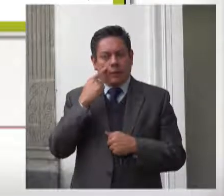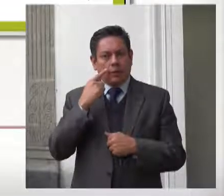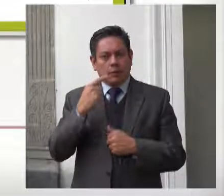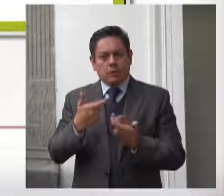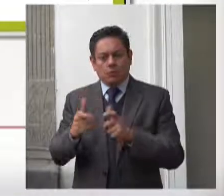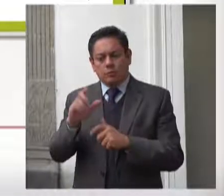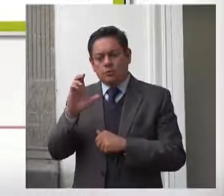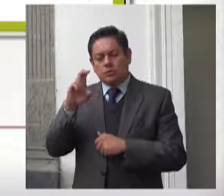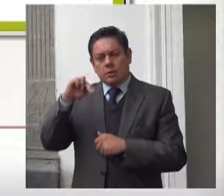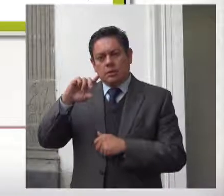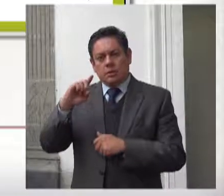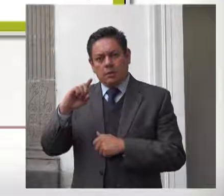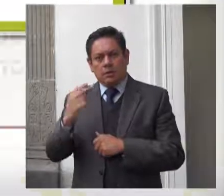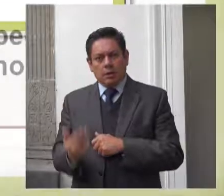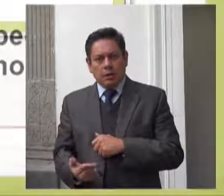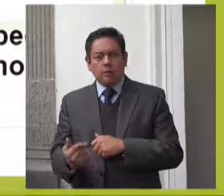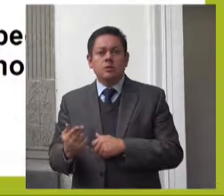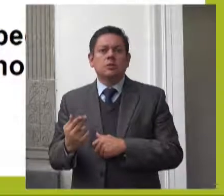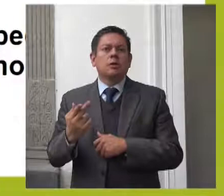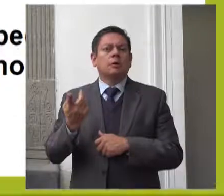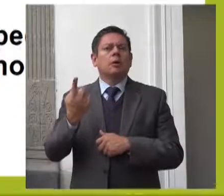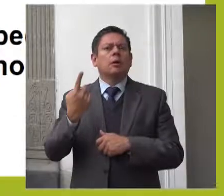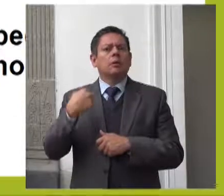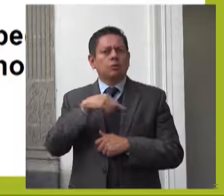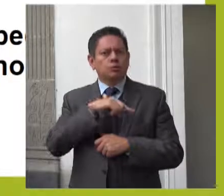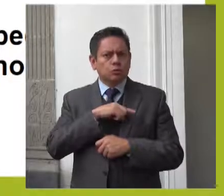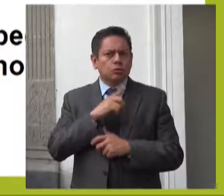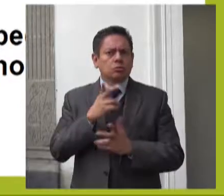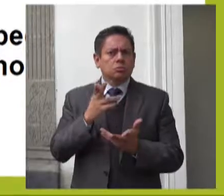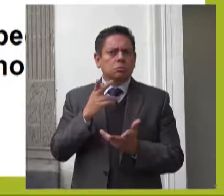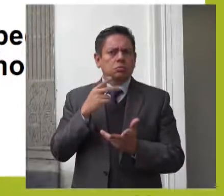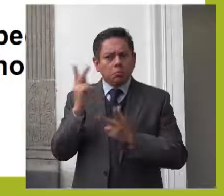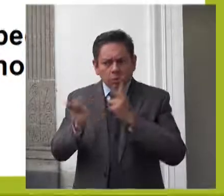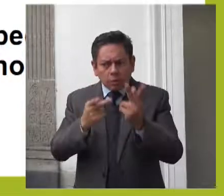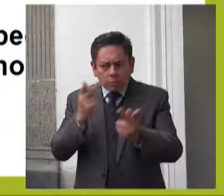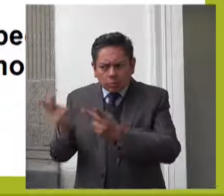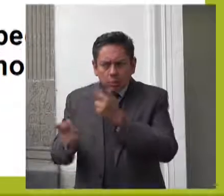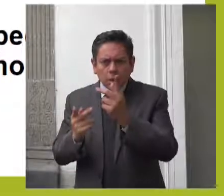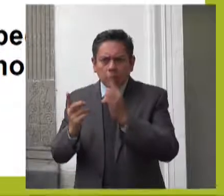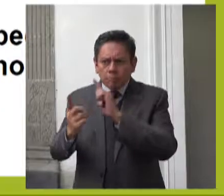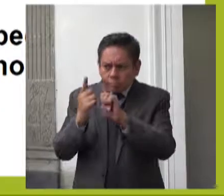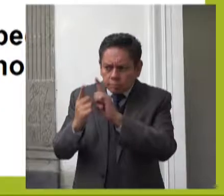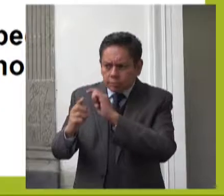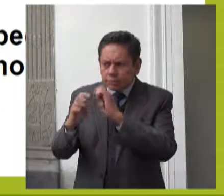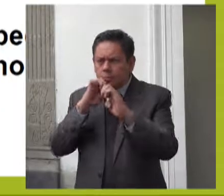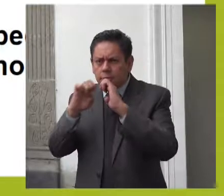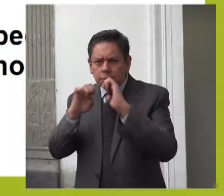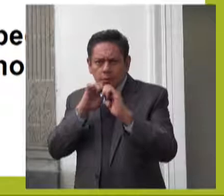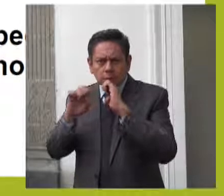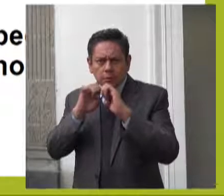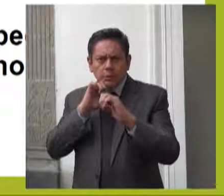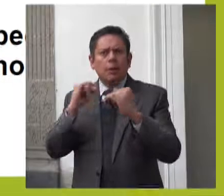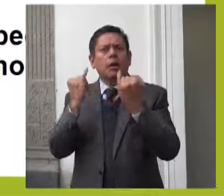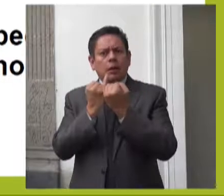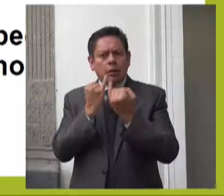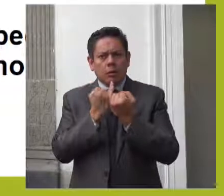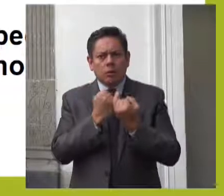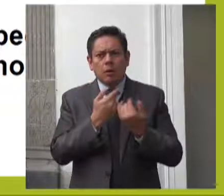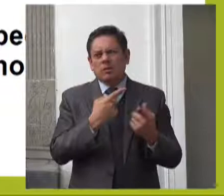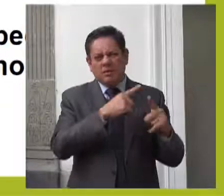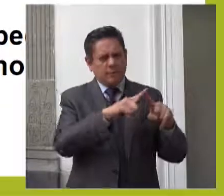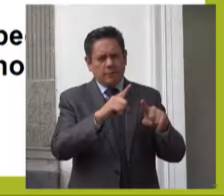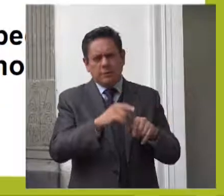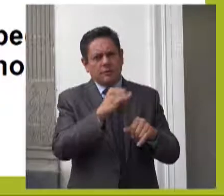Nacional realizó investigaciones documentales de campo y entrevistas, requerimientos de información